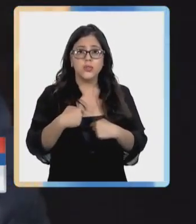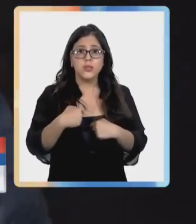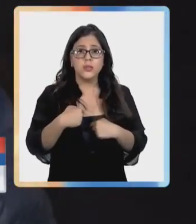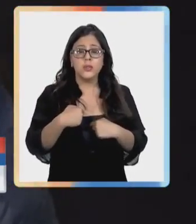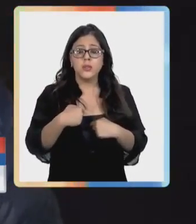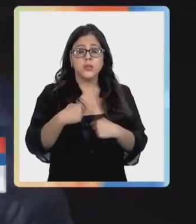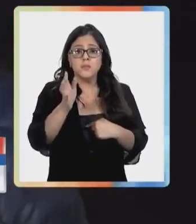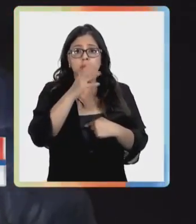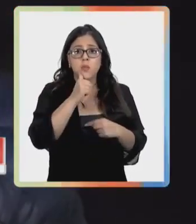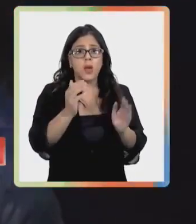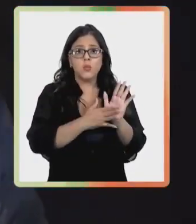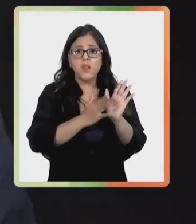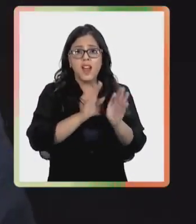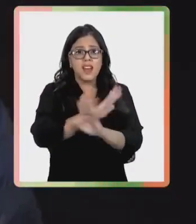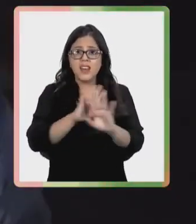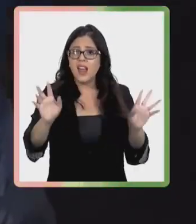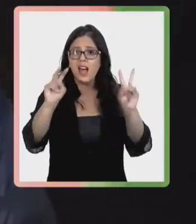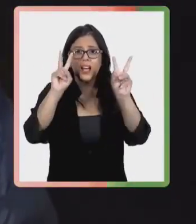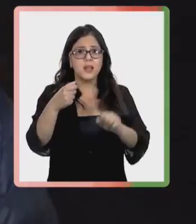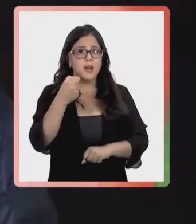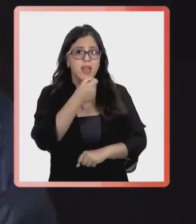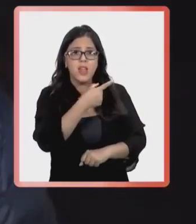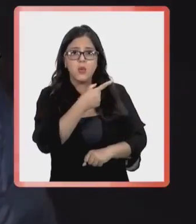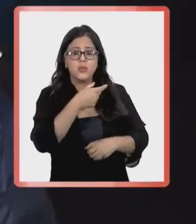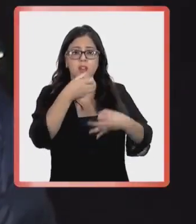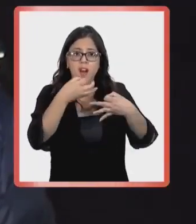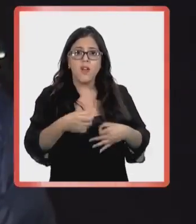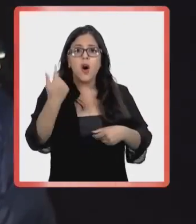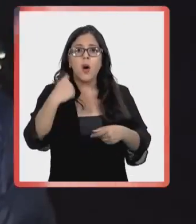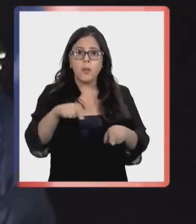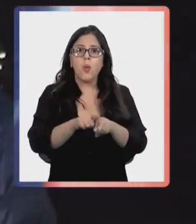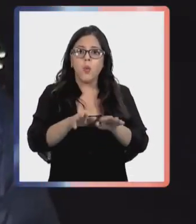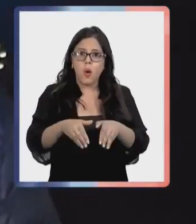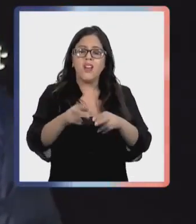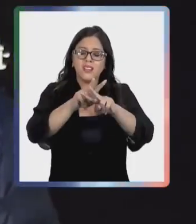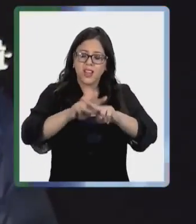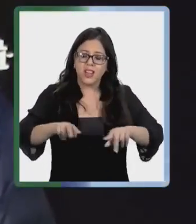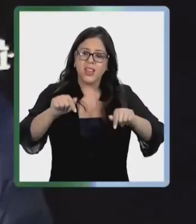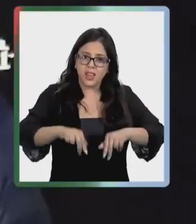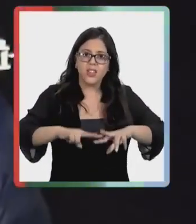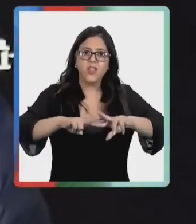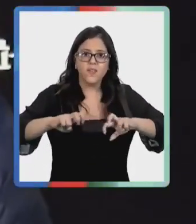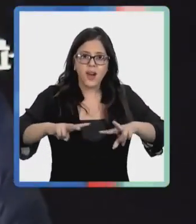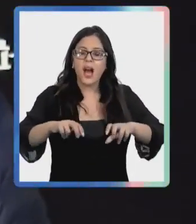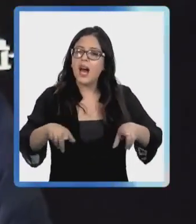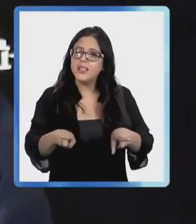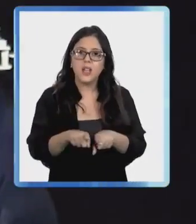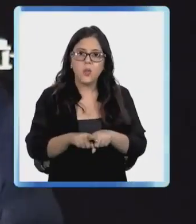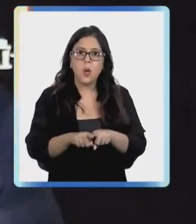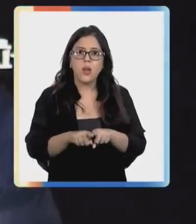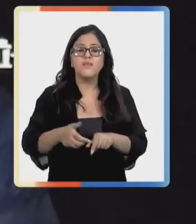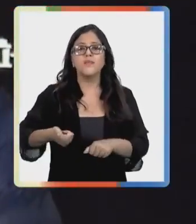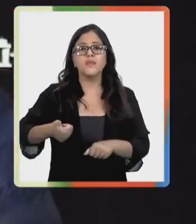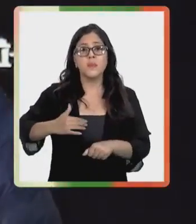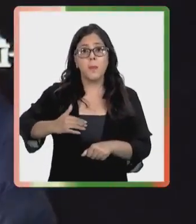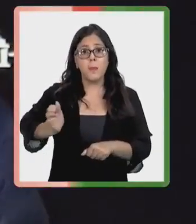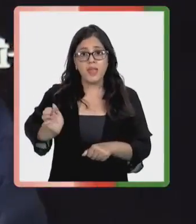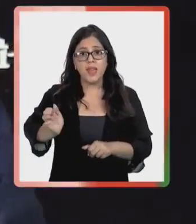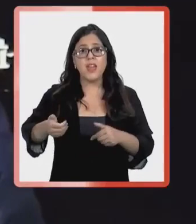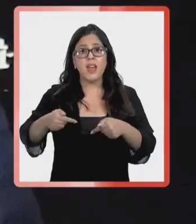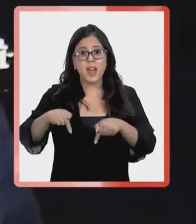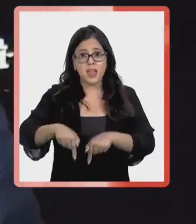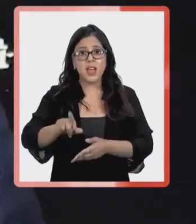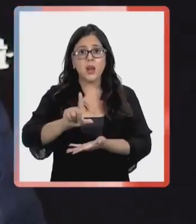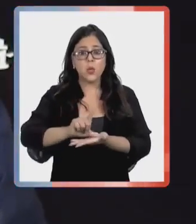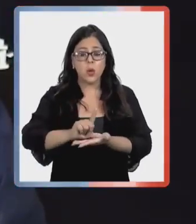tengo antecedentes de ninguna denuncia formal, pero también dan la tranquilidad de que esto va a ser investigado. Está Policía de Investigación en este